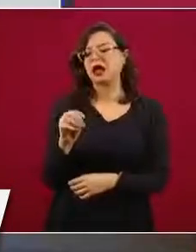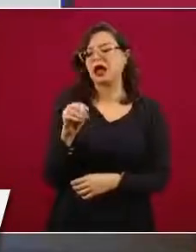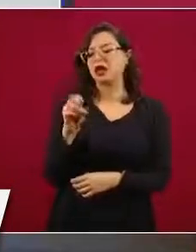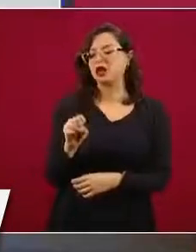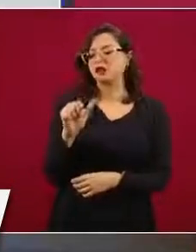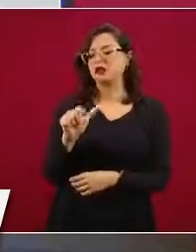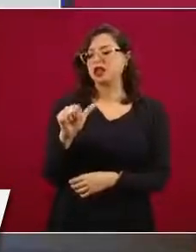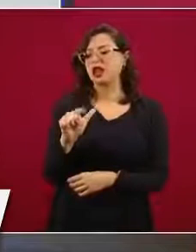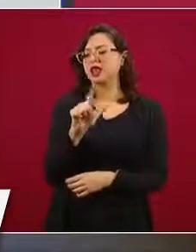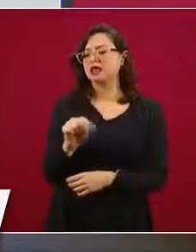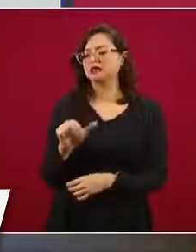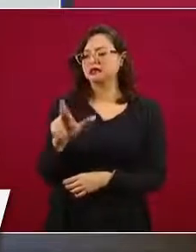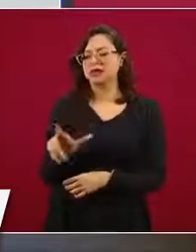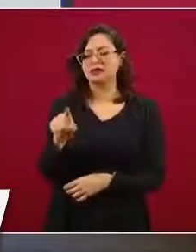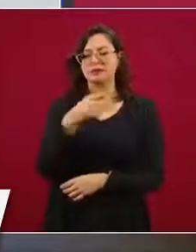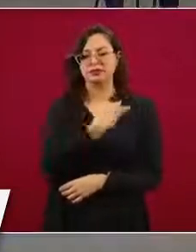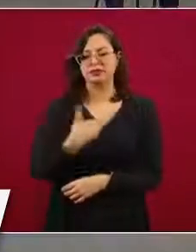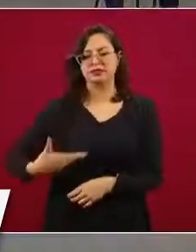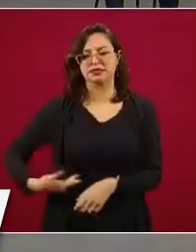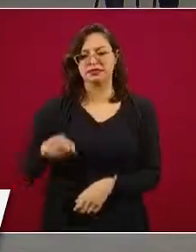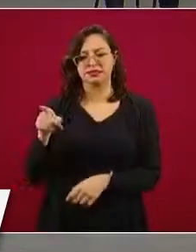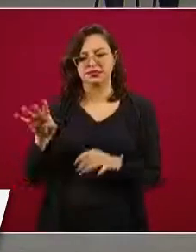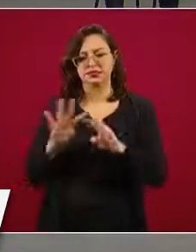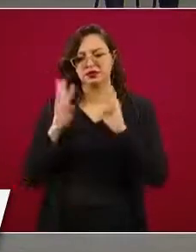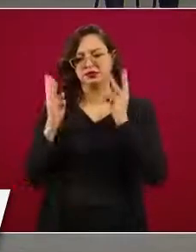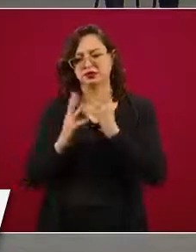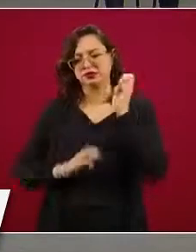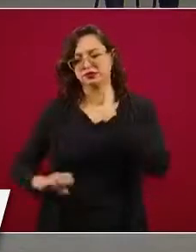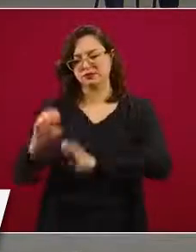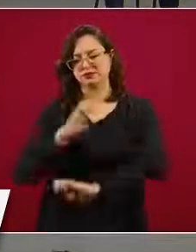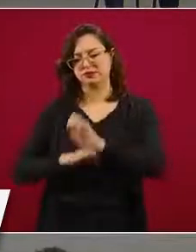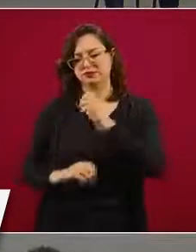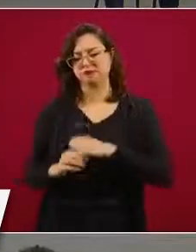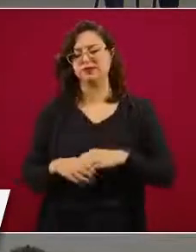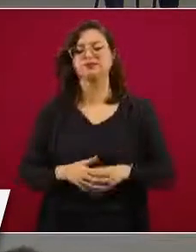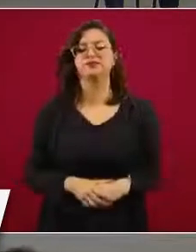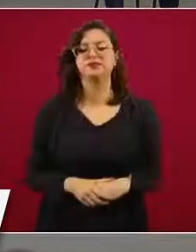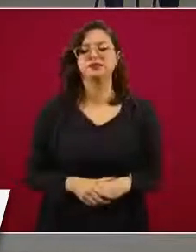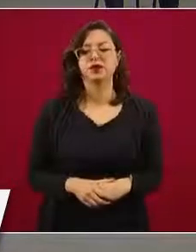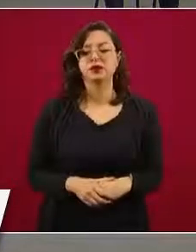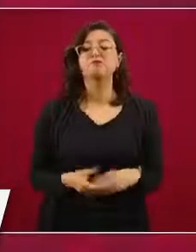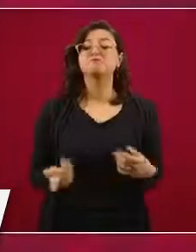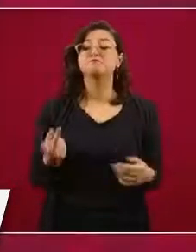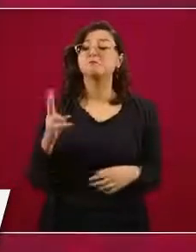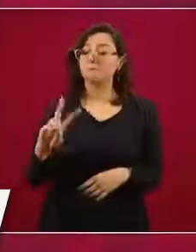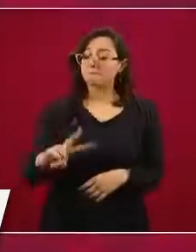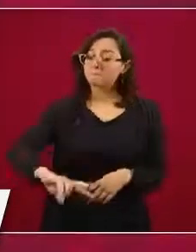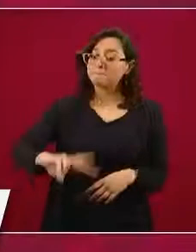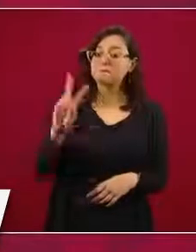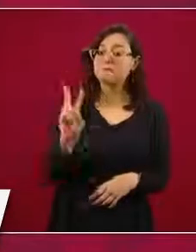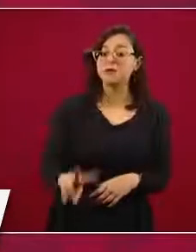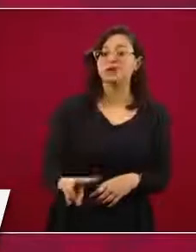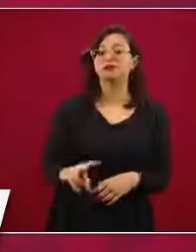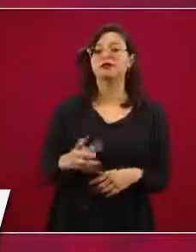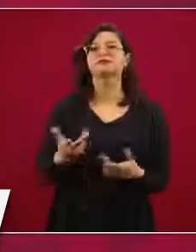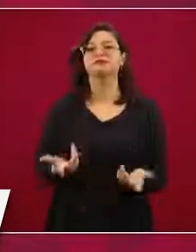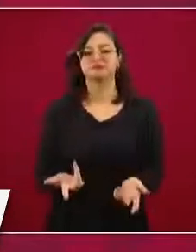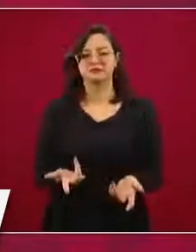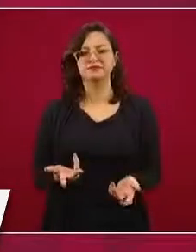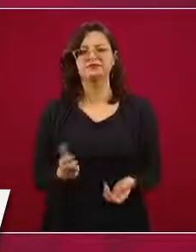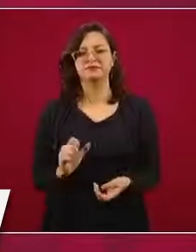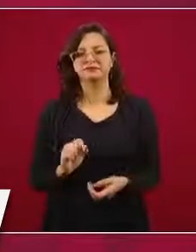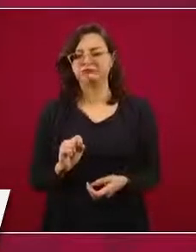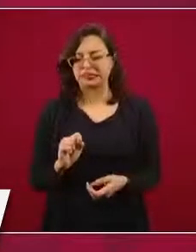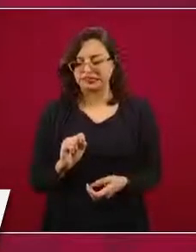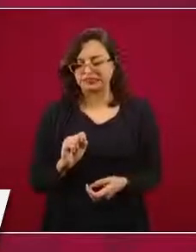Empresarial. Pues decir que efectivamente vamos a trabajar todos y todos en el gobierno, todas